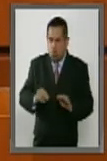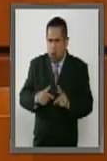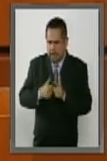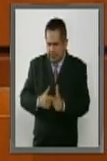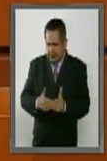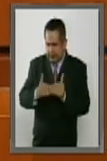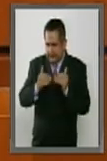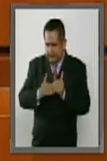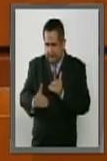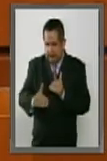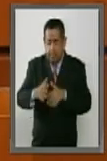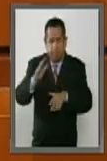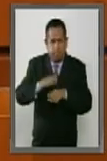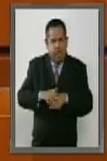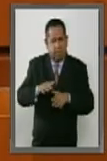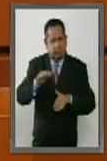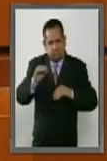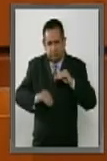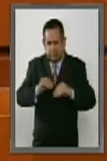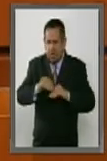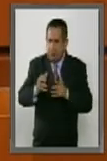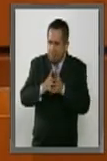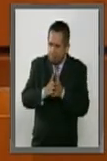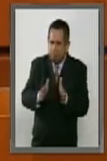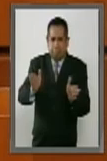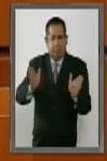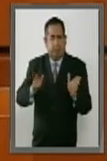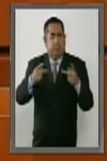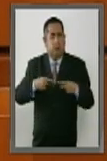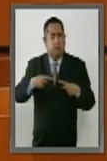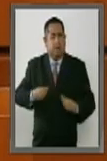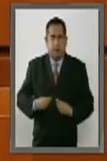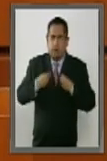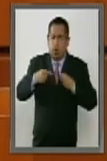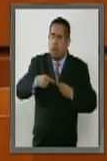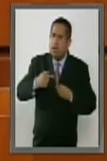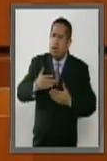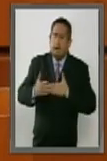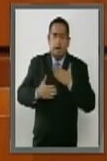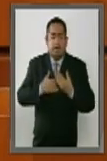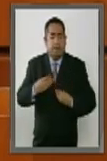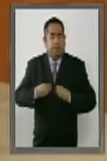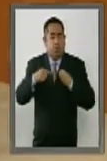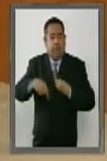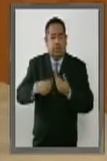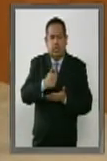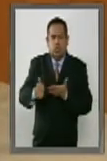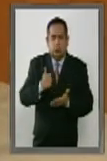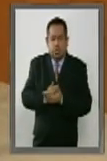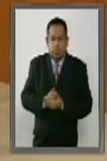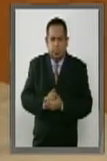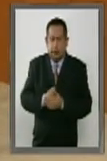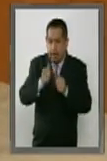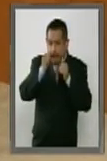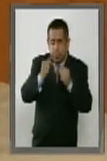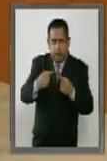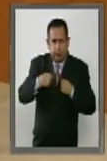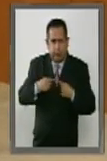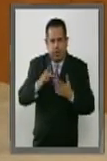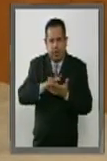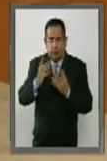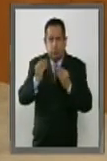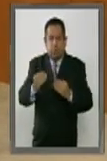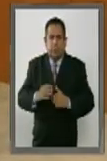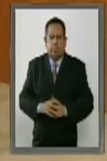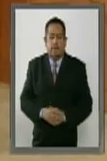contrario ampliar los derechos de quienes vivimos y disfrutamos esta ciudad. Por su atención muchas